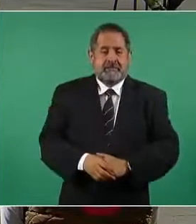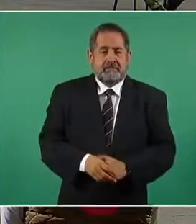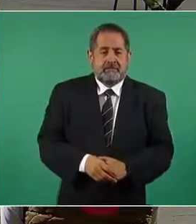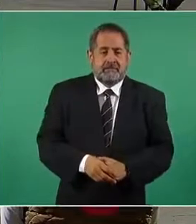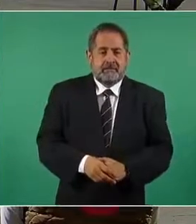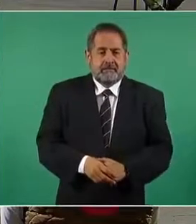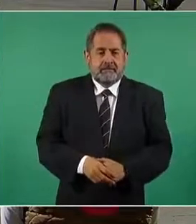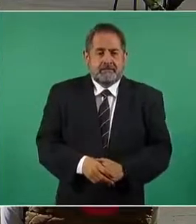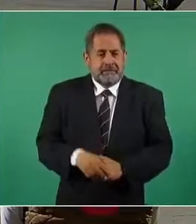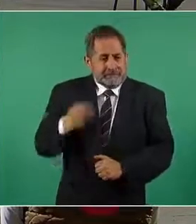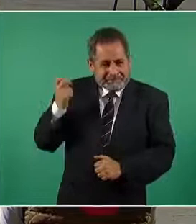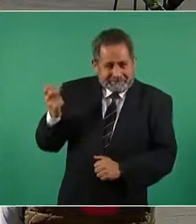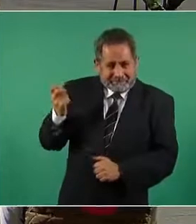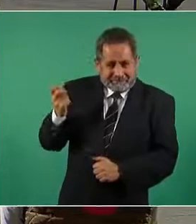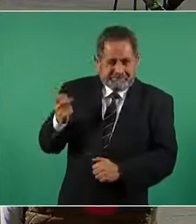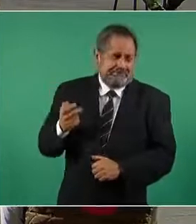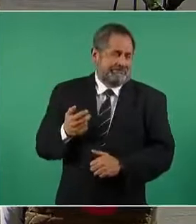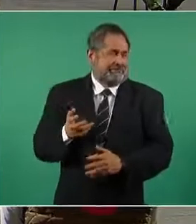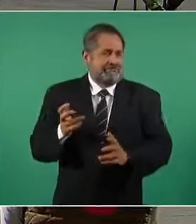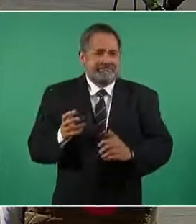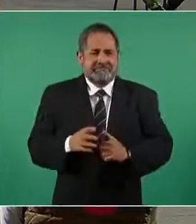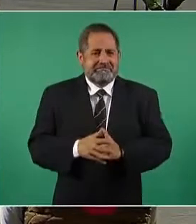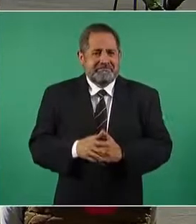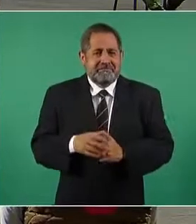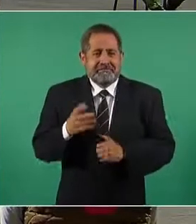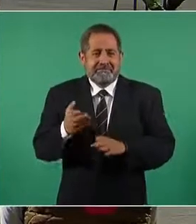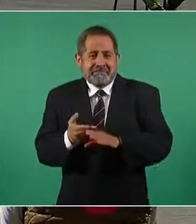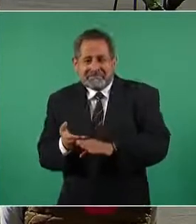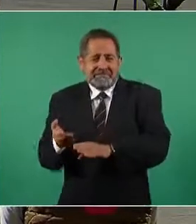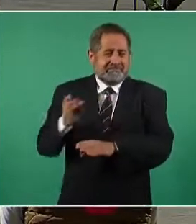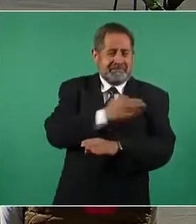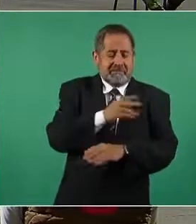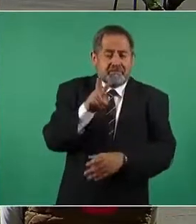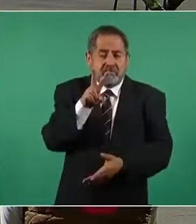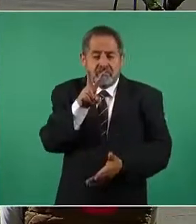esto tiene dos mil años